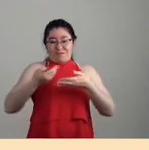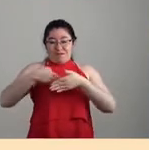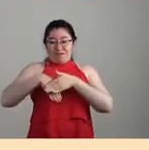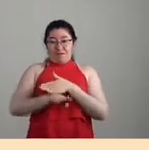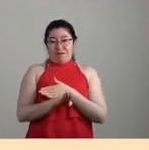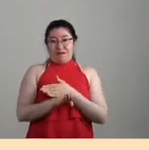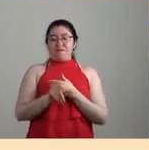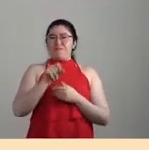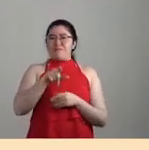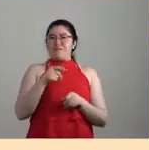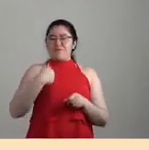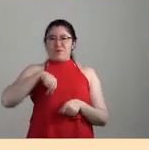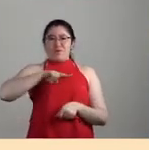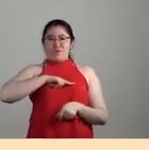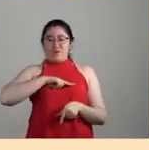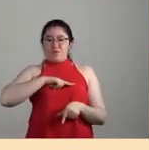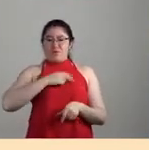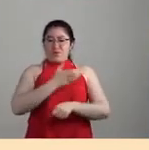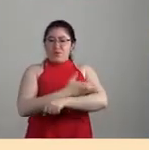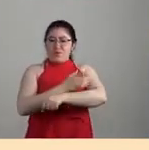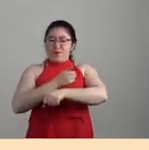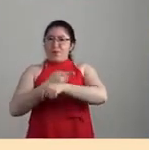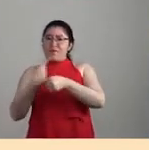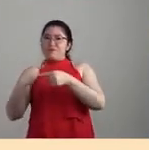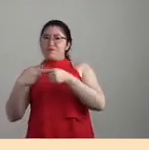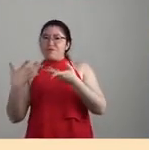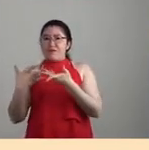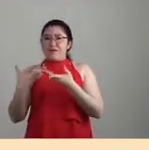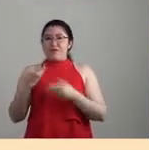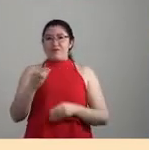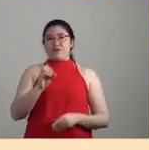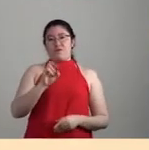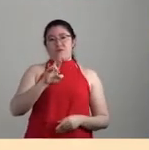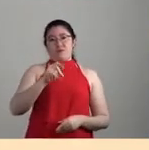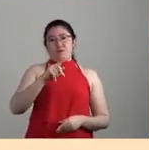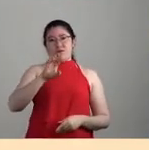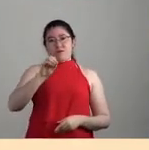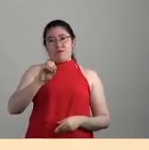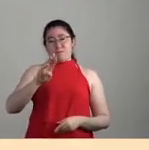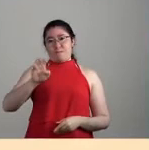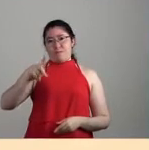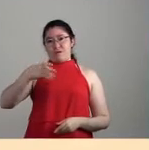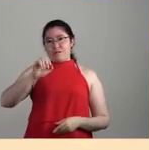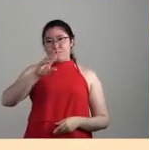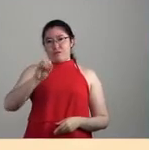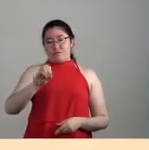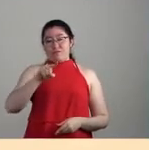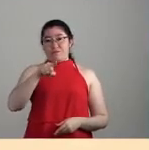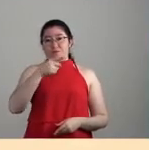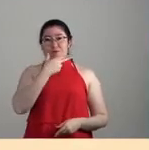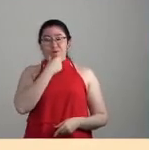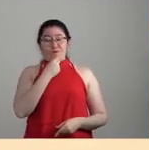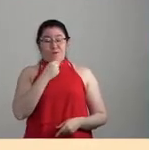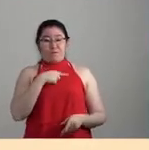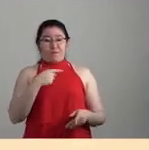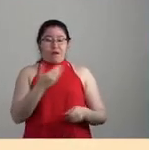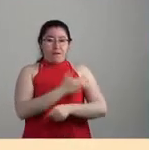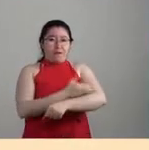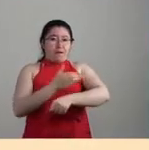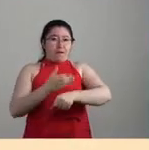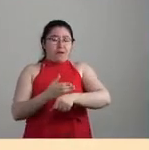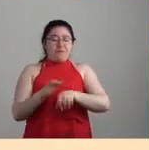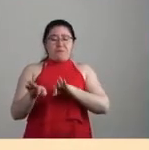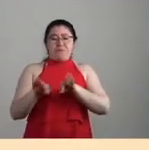compilación que hemos coordinado Horacio Machado y yo. Horacio es un compañero con quien hemos tejido un